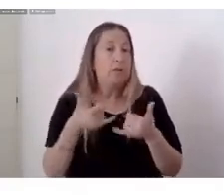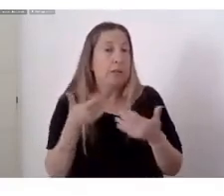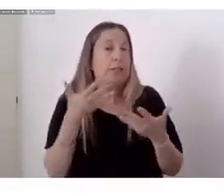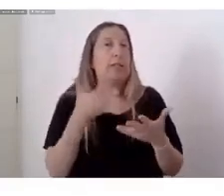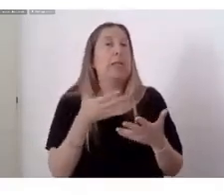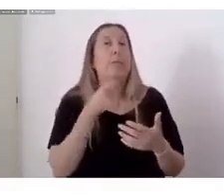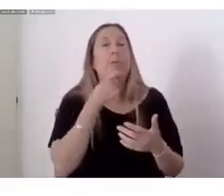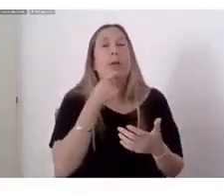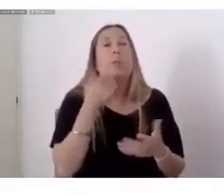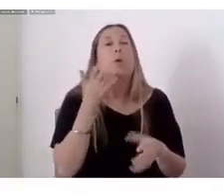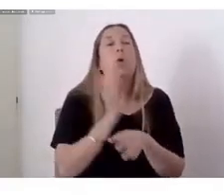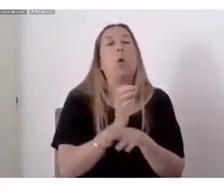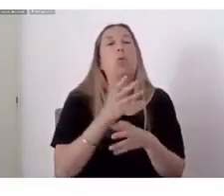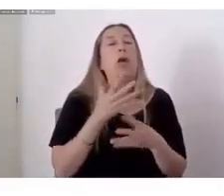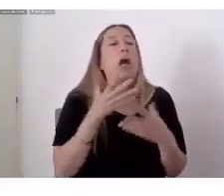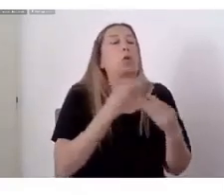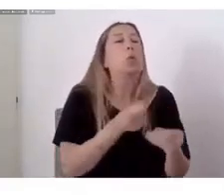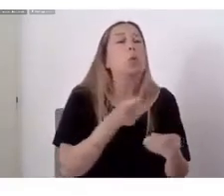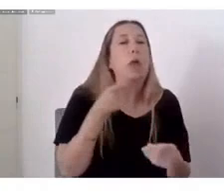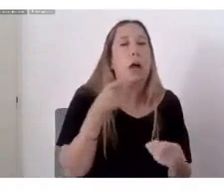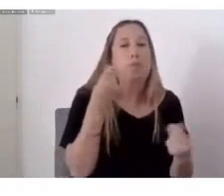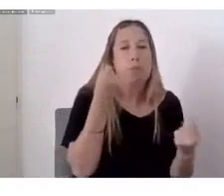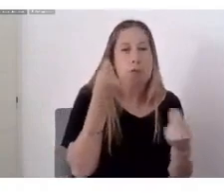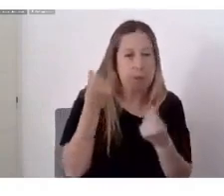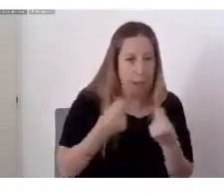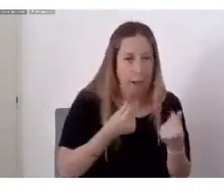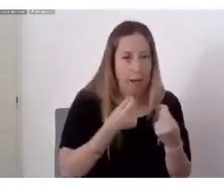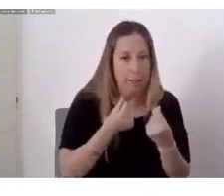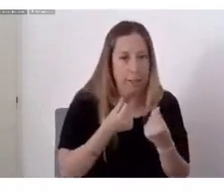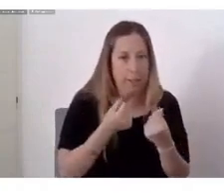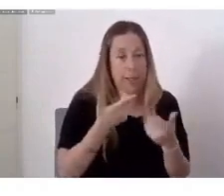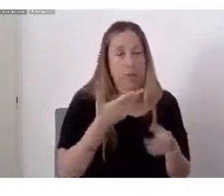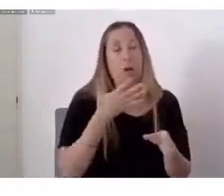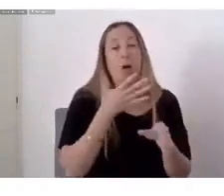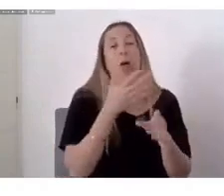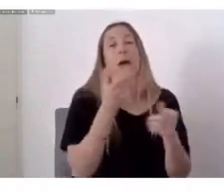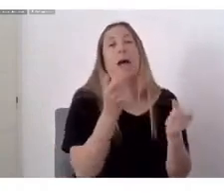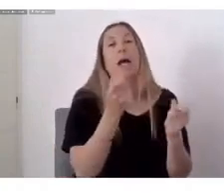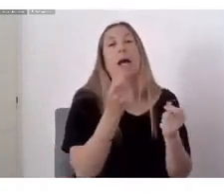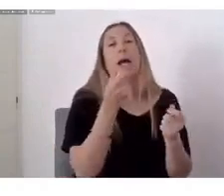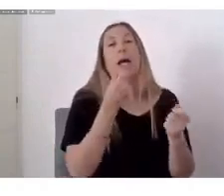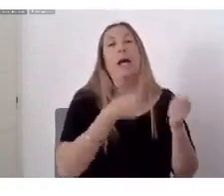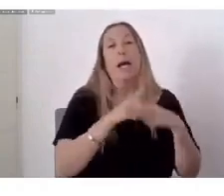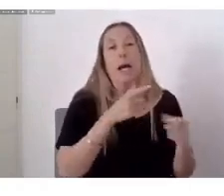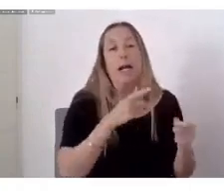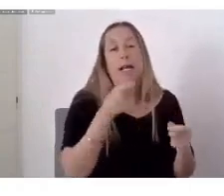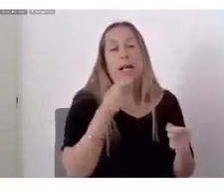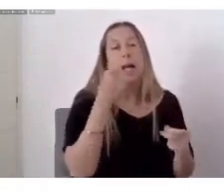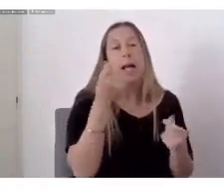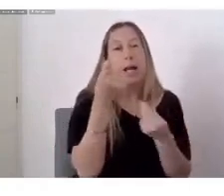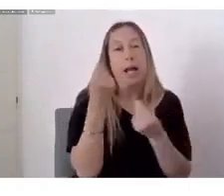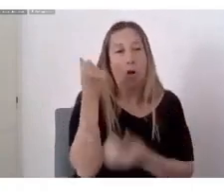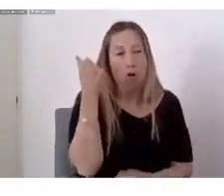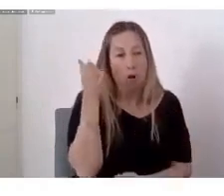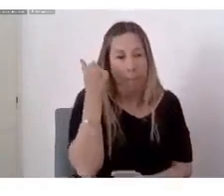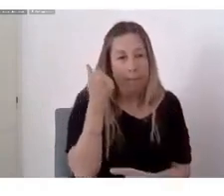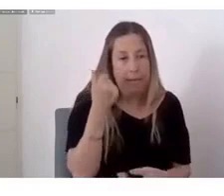Donde genera Una economía Y además Del acceso A la salud A la educación También permite